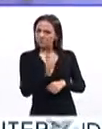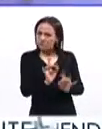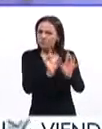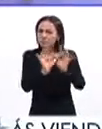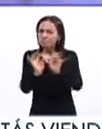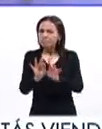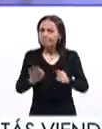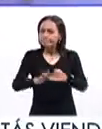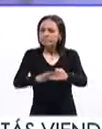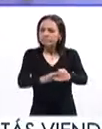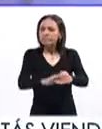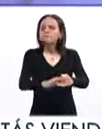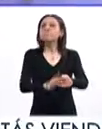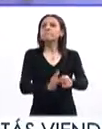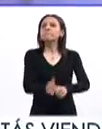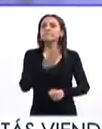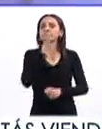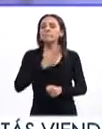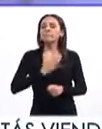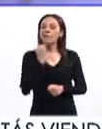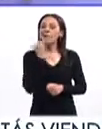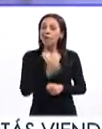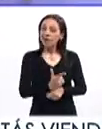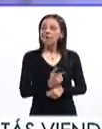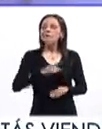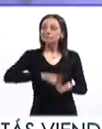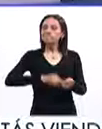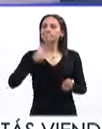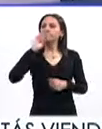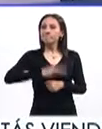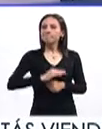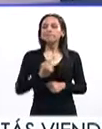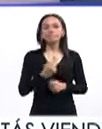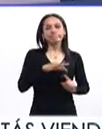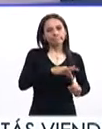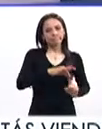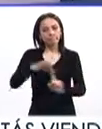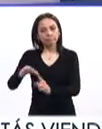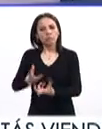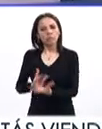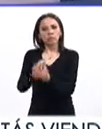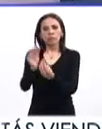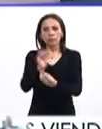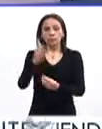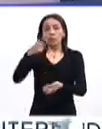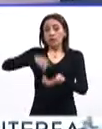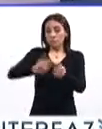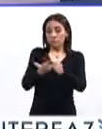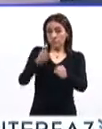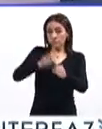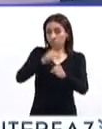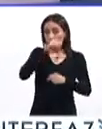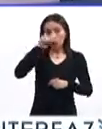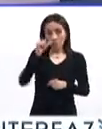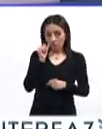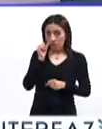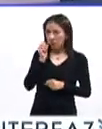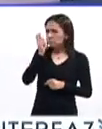seguramente algo no anda bien y es momento, repito, de acudir con un especialista. Correcto, el Hospital Juárez en este caso, ¿qué